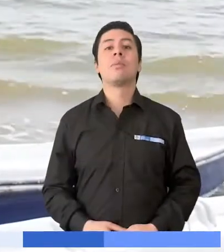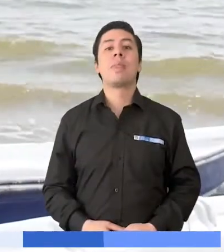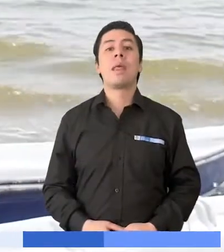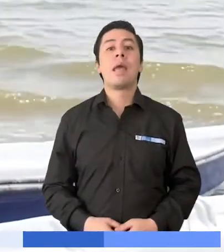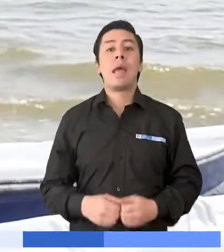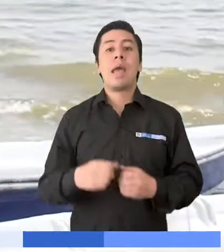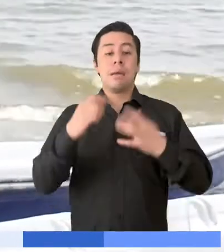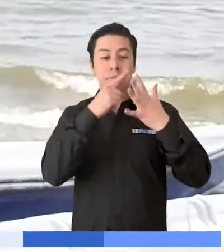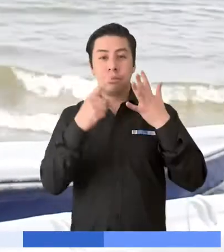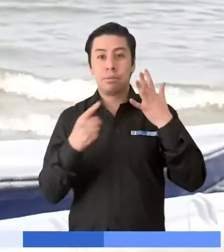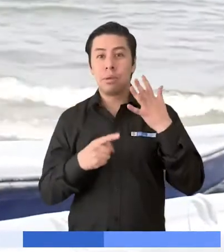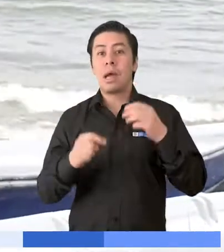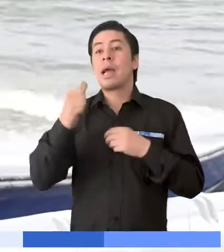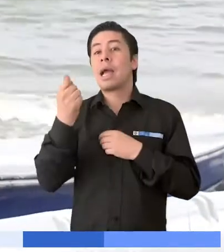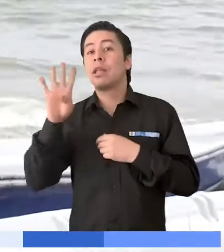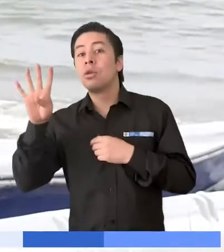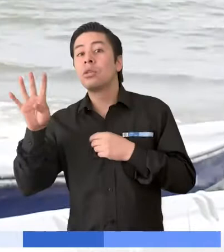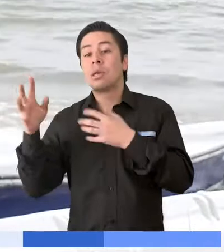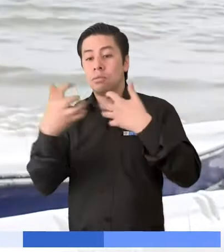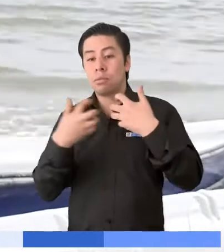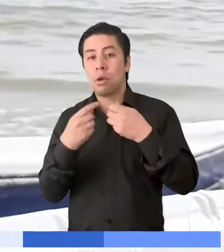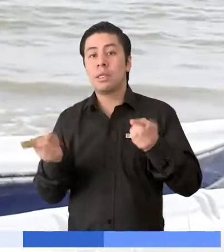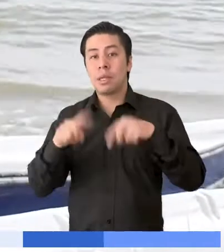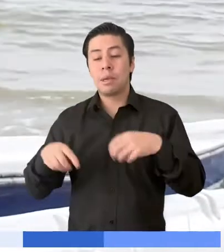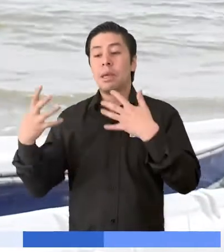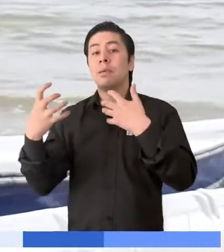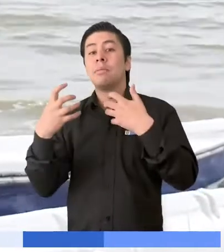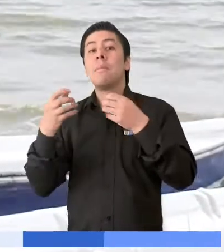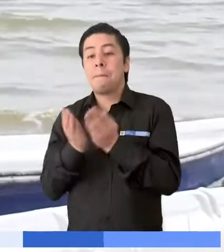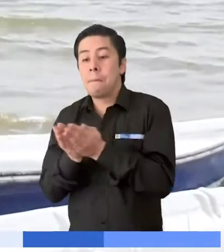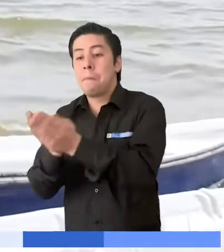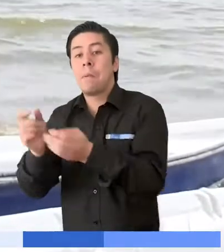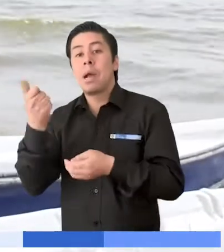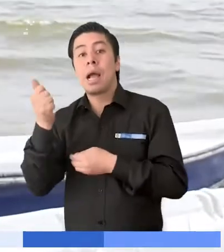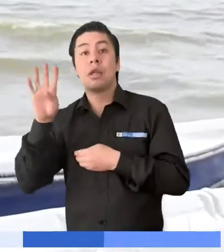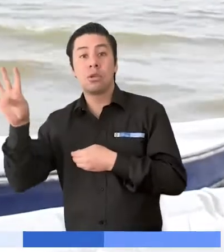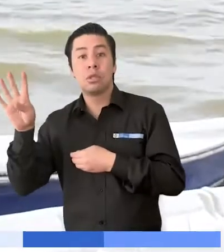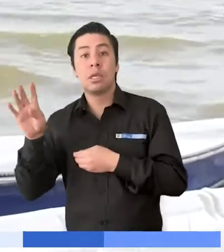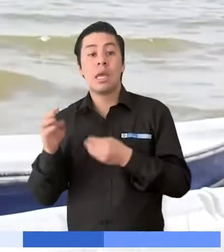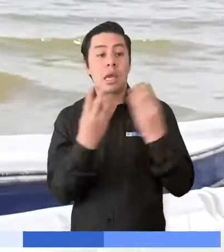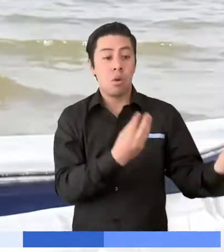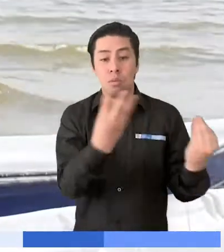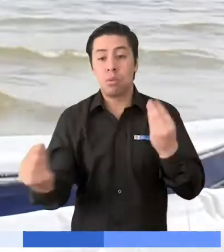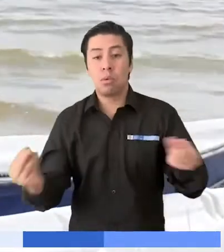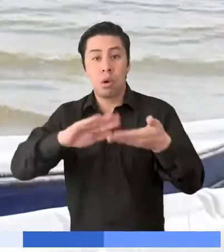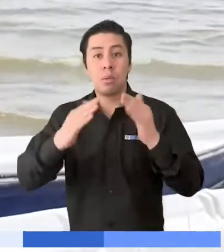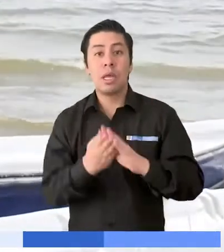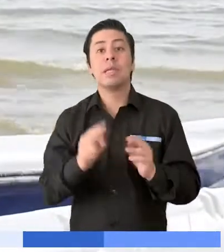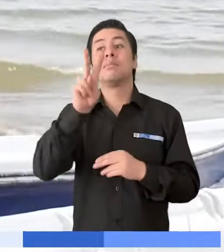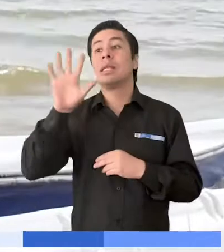la medida está estipulado 14 motores y 14 botes. De igual forma, las comunidades de Cacarica son 25 y la